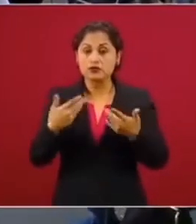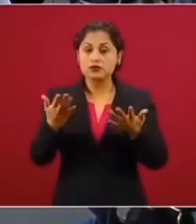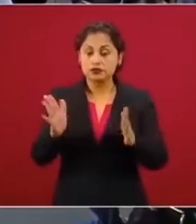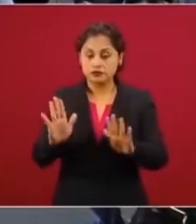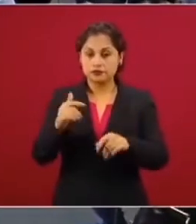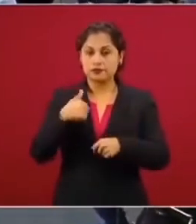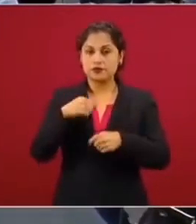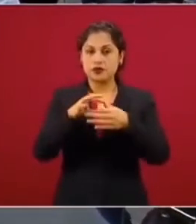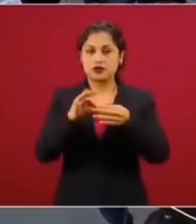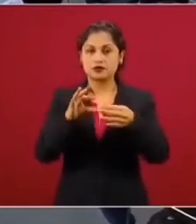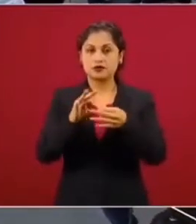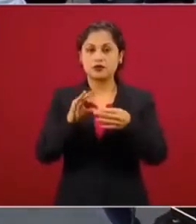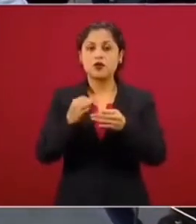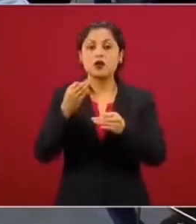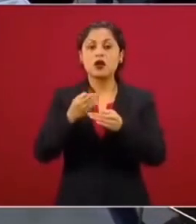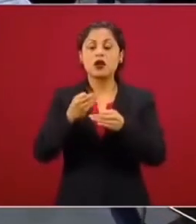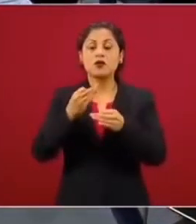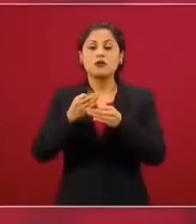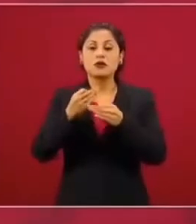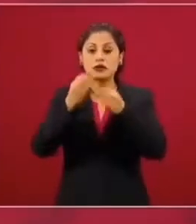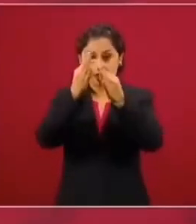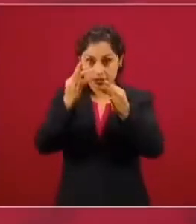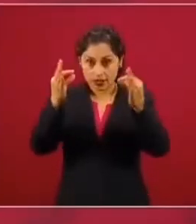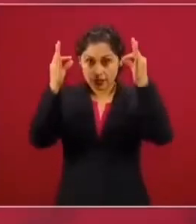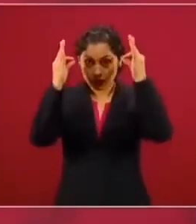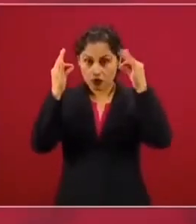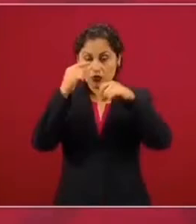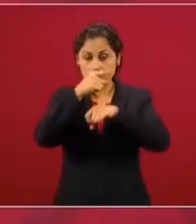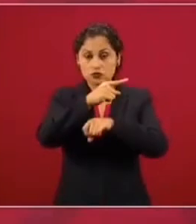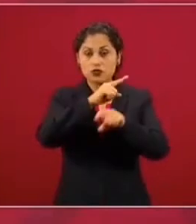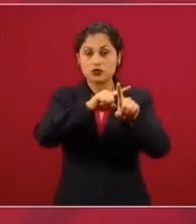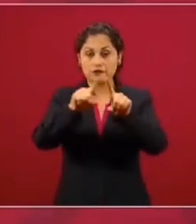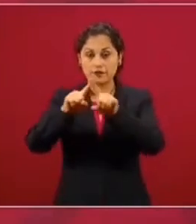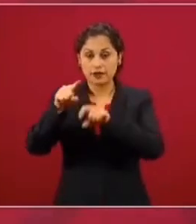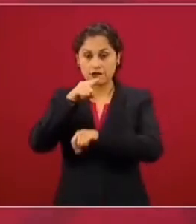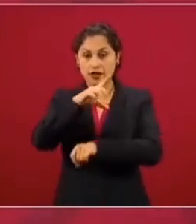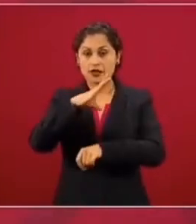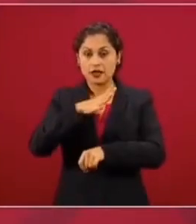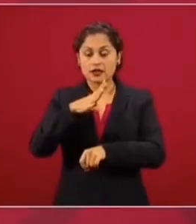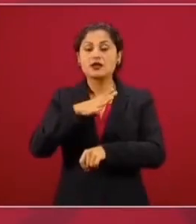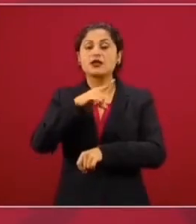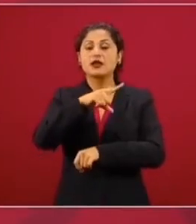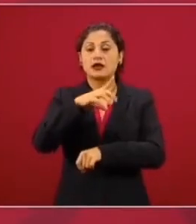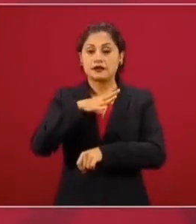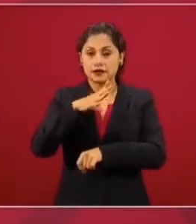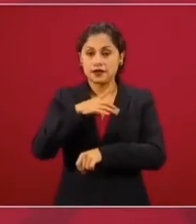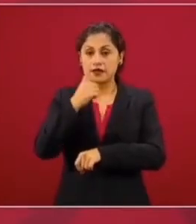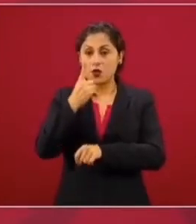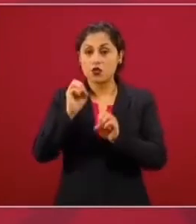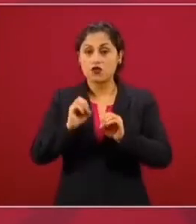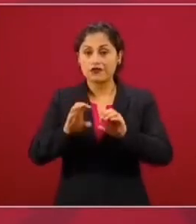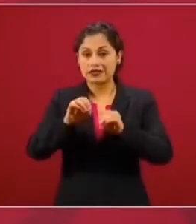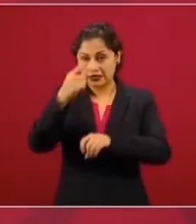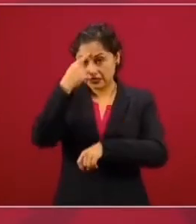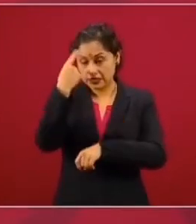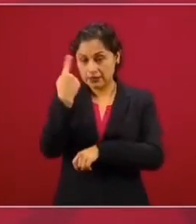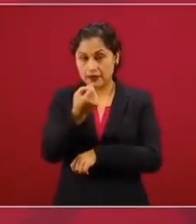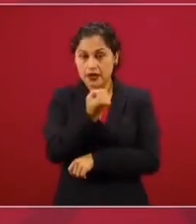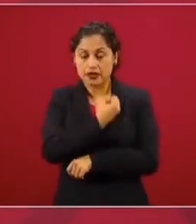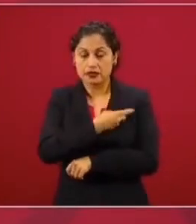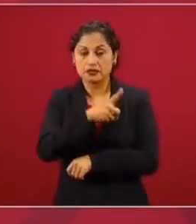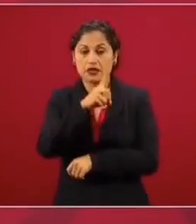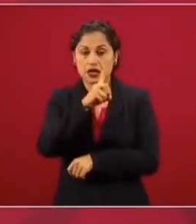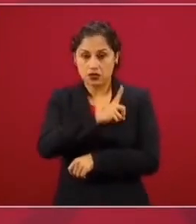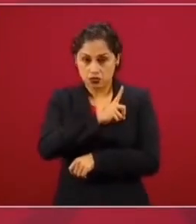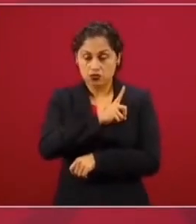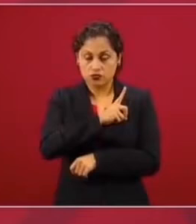Hay una red en los consulados, son las veterinarias para la salud, creo que es el instrumento más amplio que tenemos en este momento de protección a